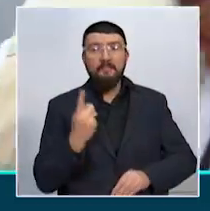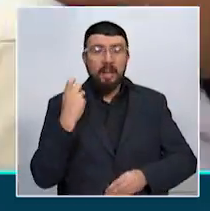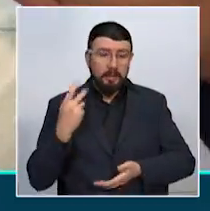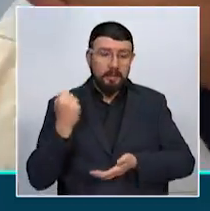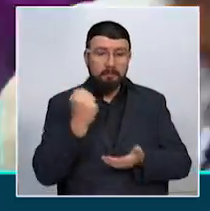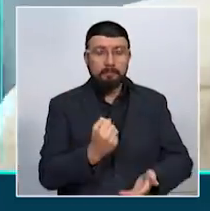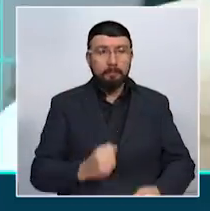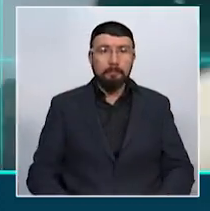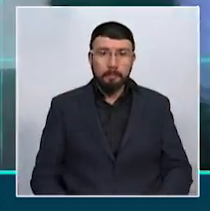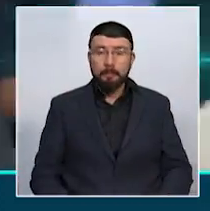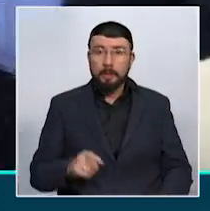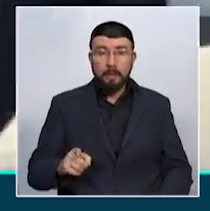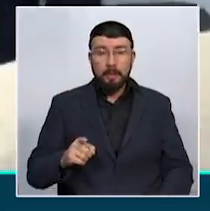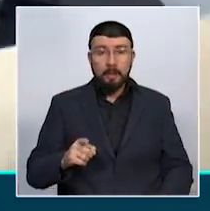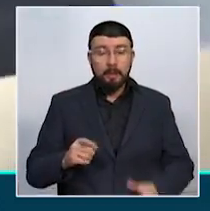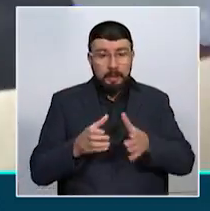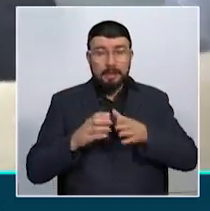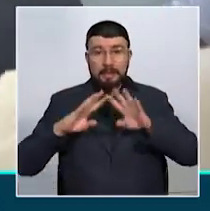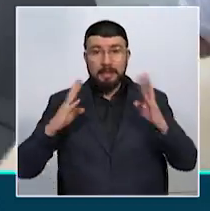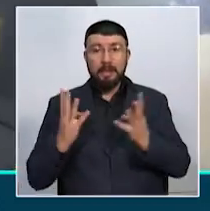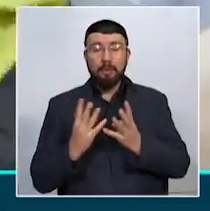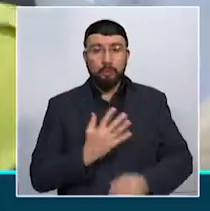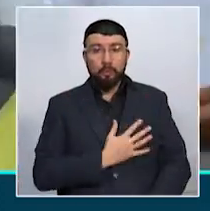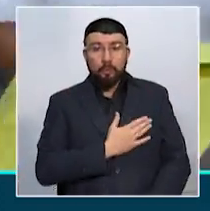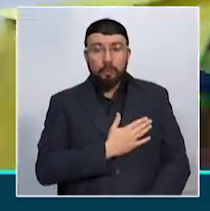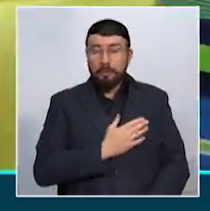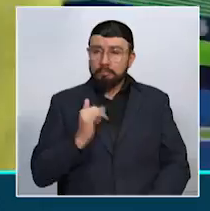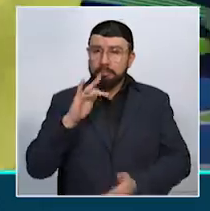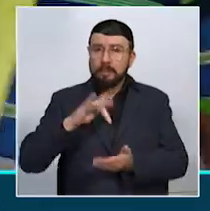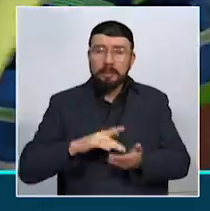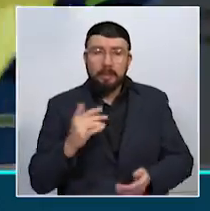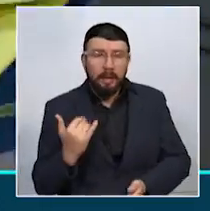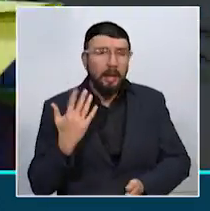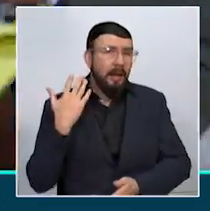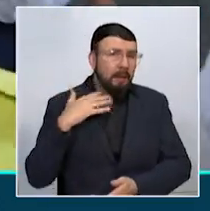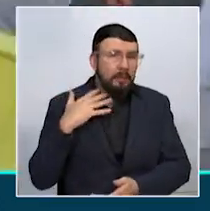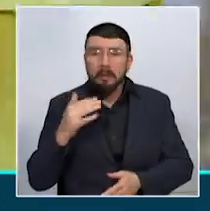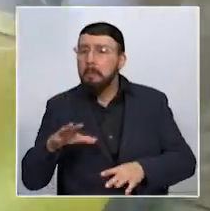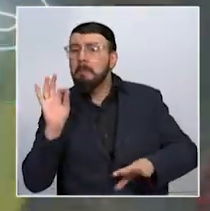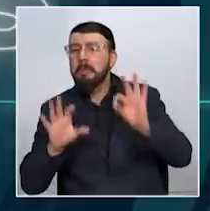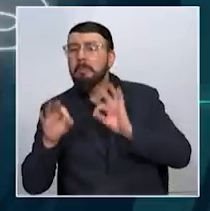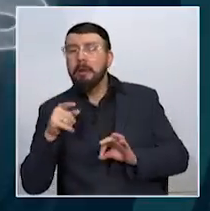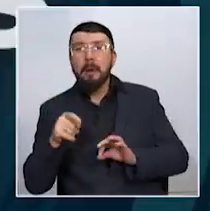Senador Álvaro Uribe Vélez estuvo en Armenia para definir candidatos a la próxima contienda electoral.